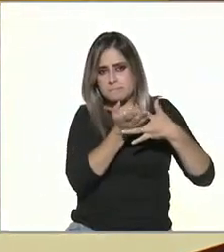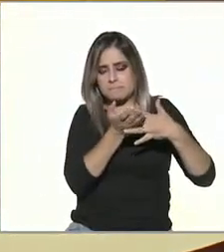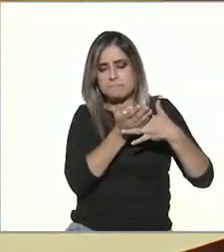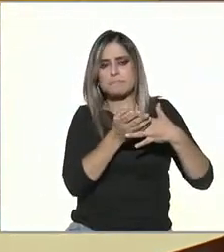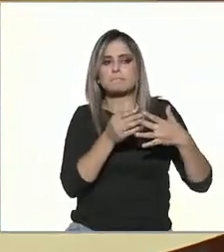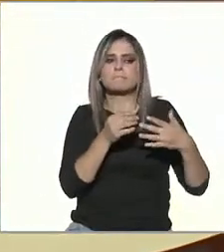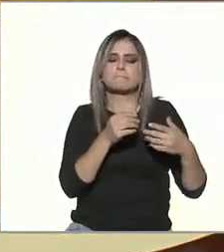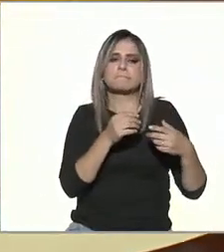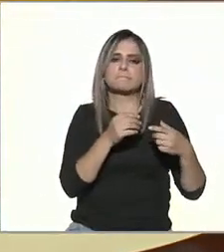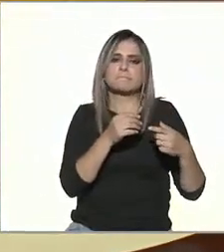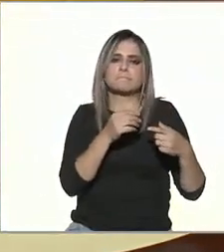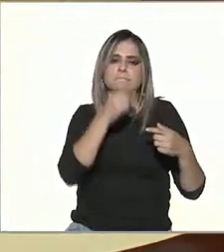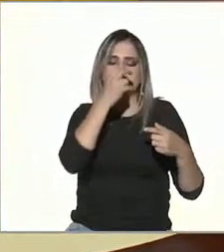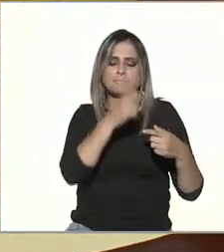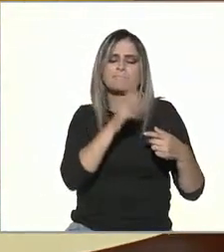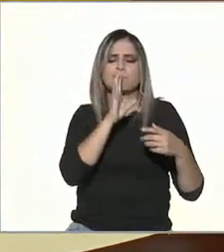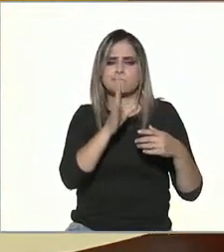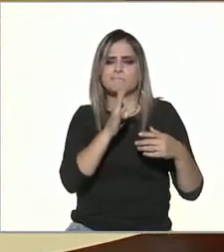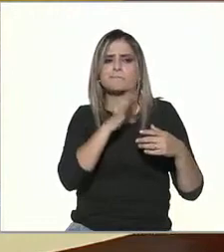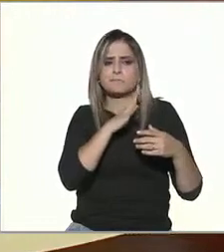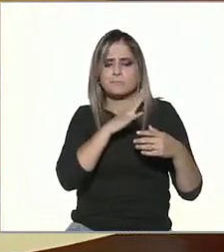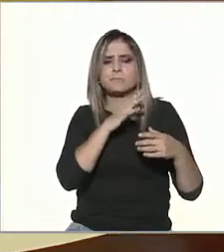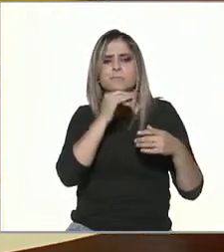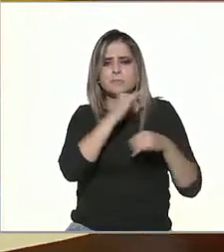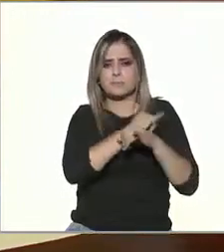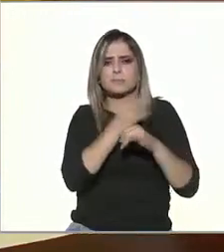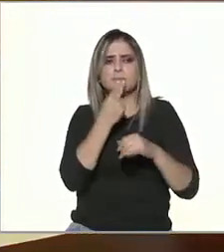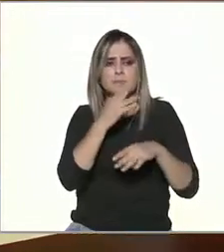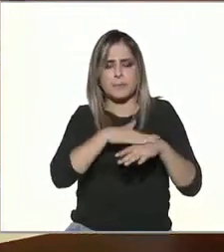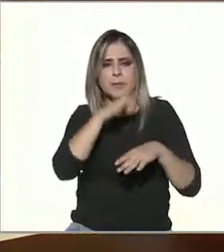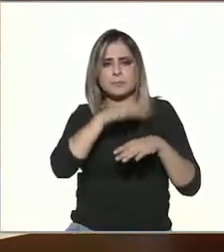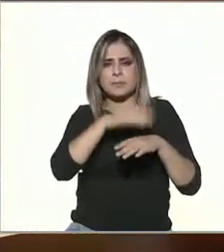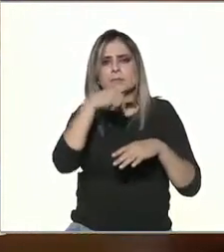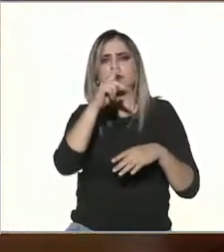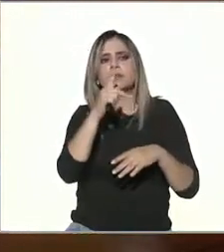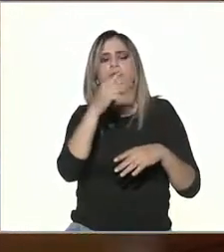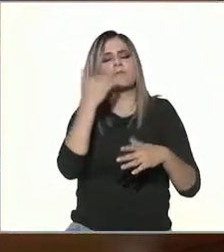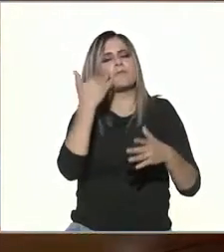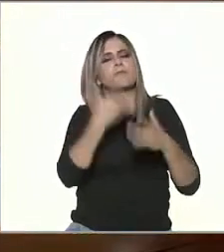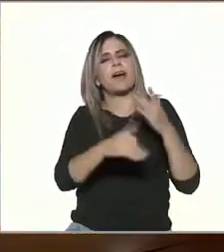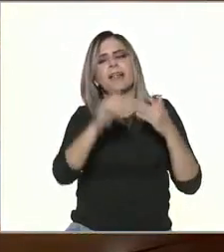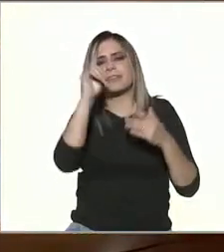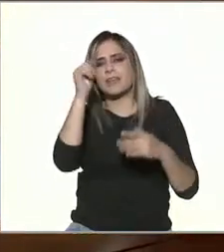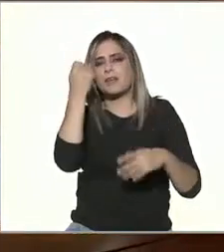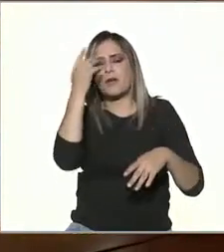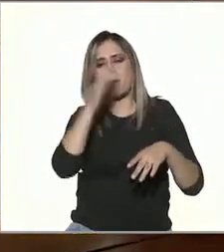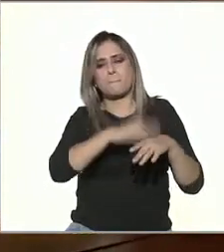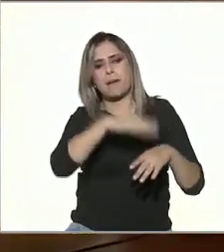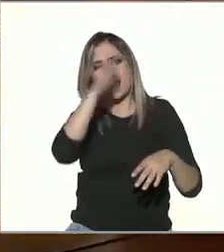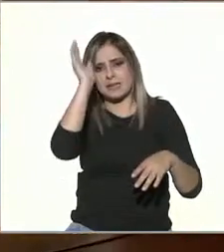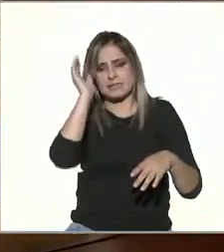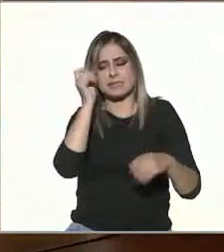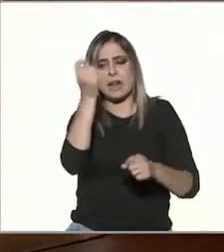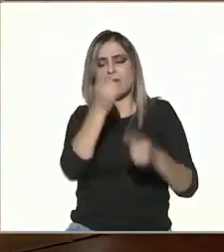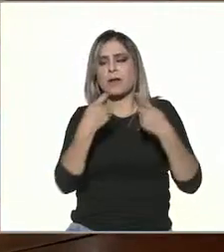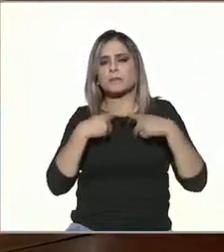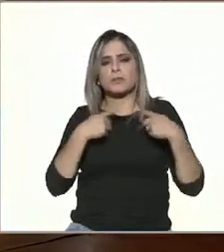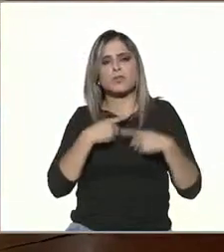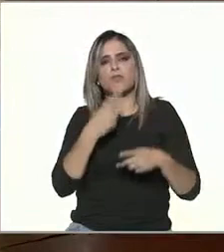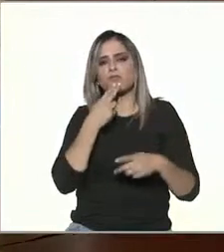indicadores que han ido subiendo pero que todavía nos hace falta una buena parte de la población como lo hemos